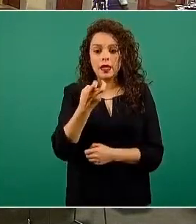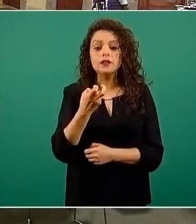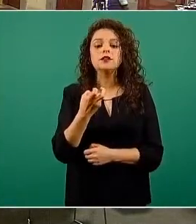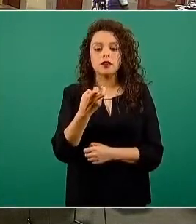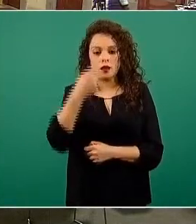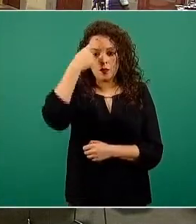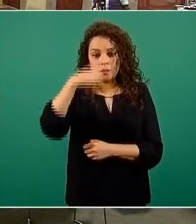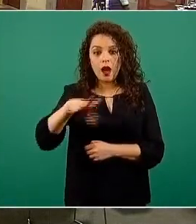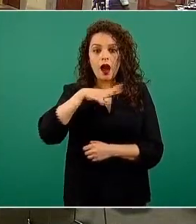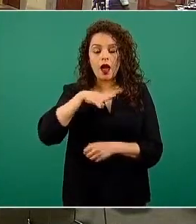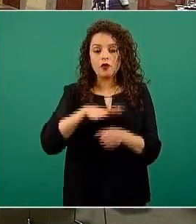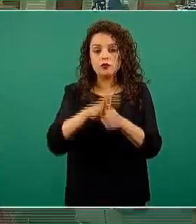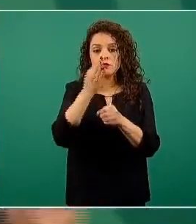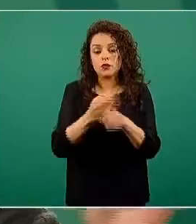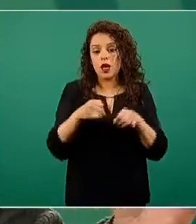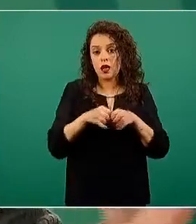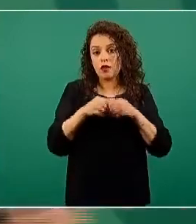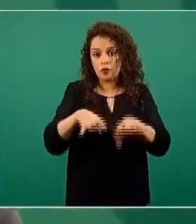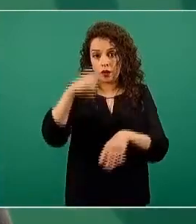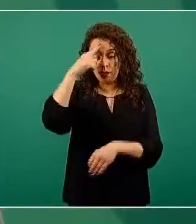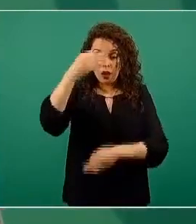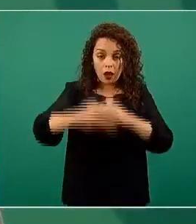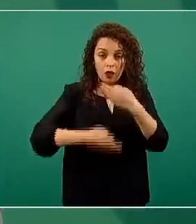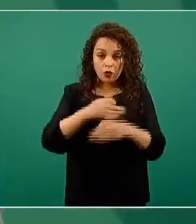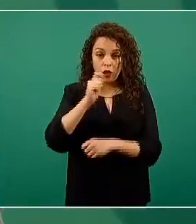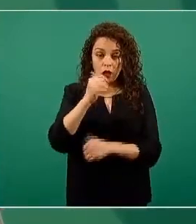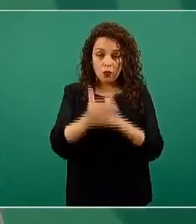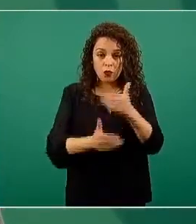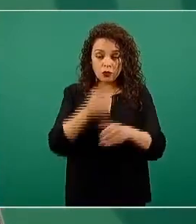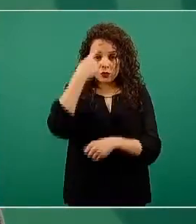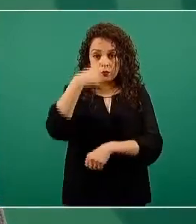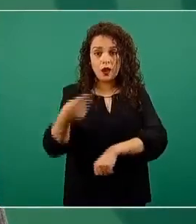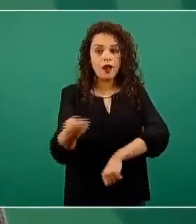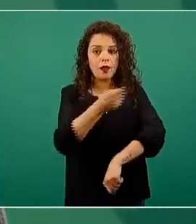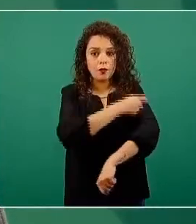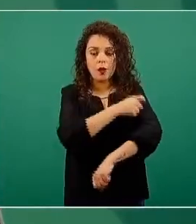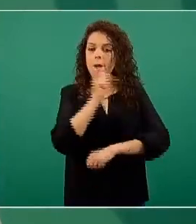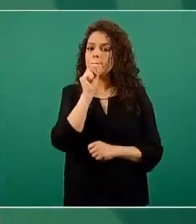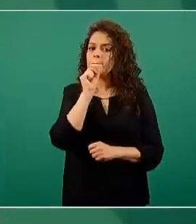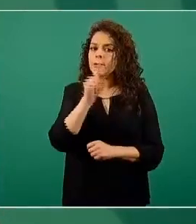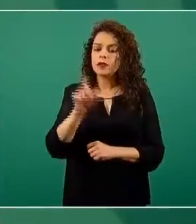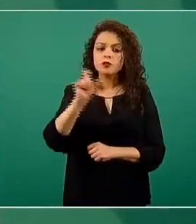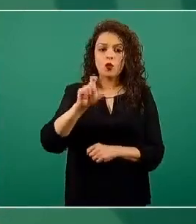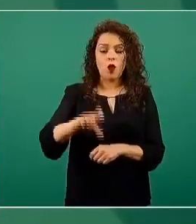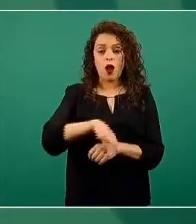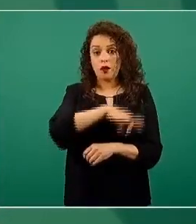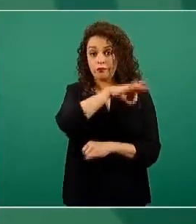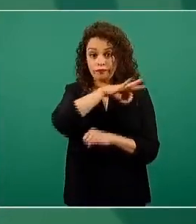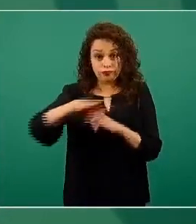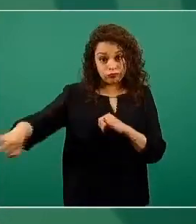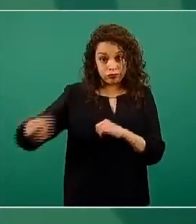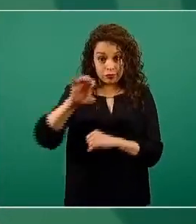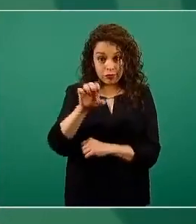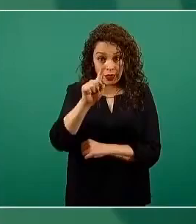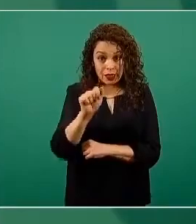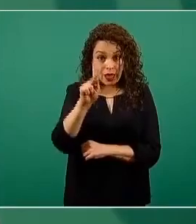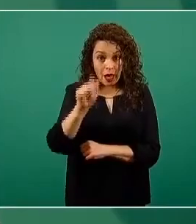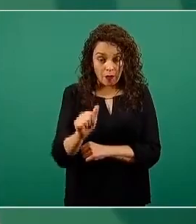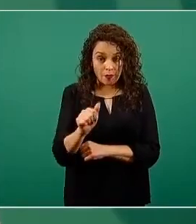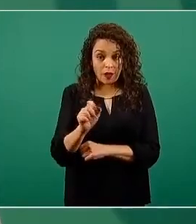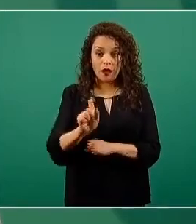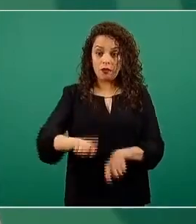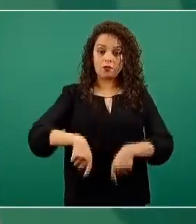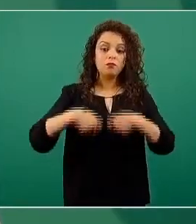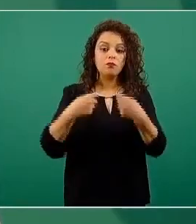informática para todo el proceso de vacunación, inclusive cuando lleguemos a la última etapa en donde la vacuna será